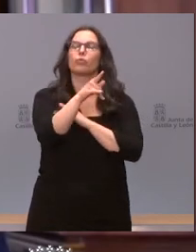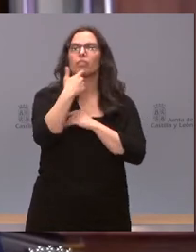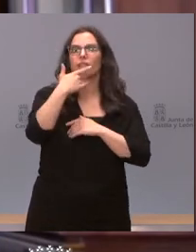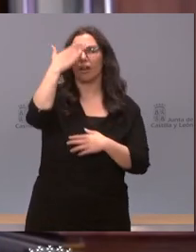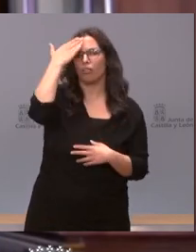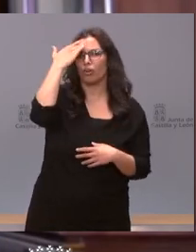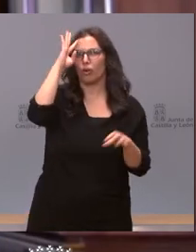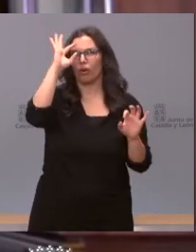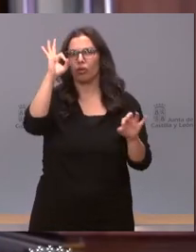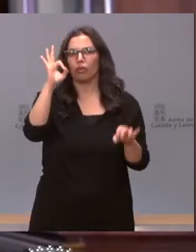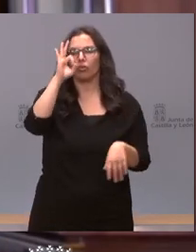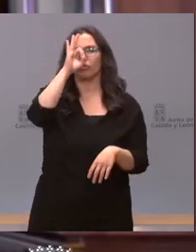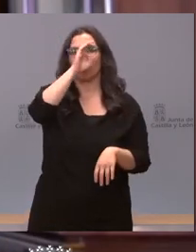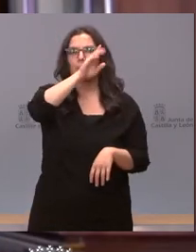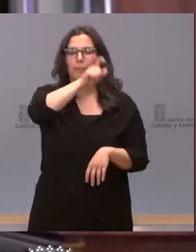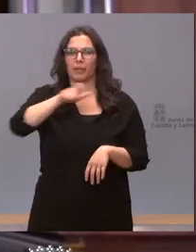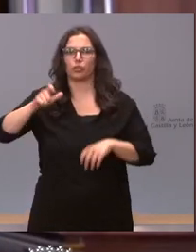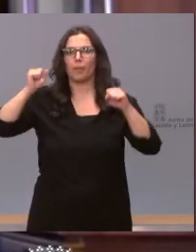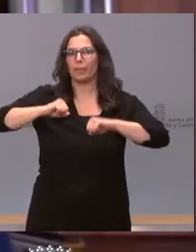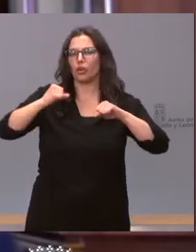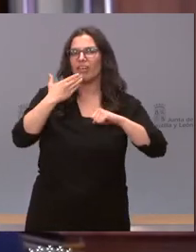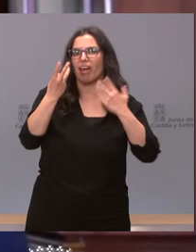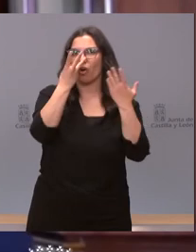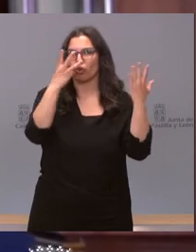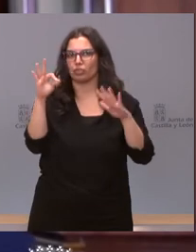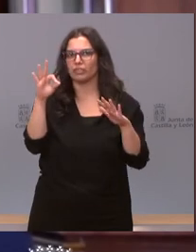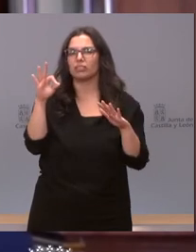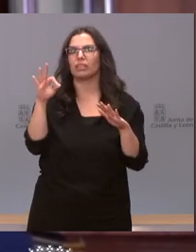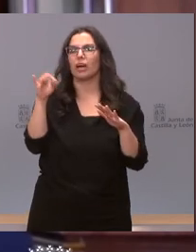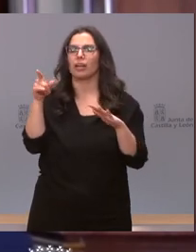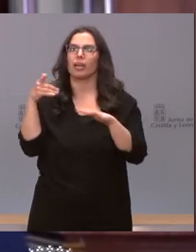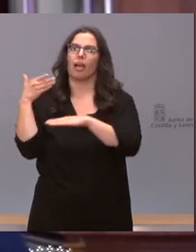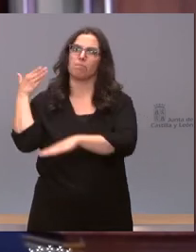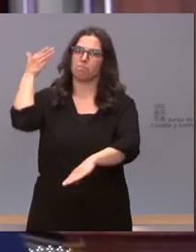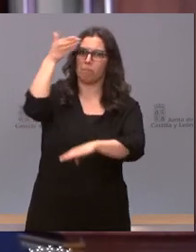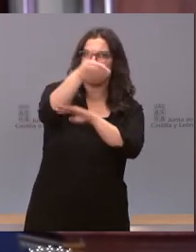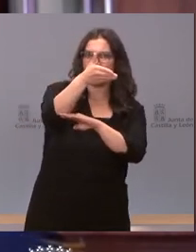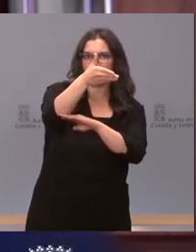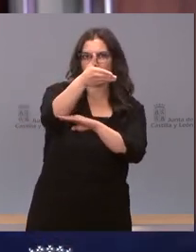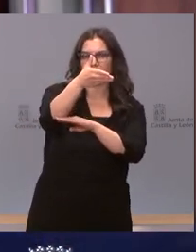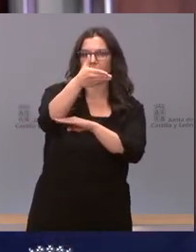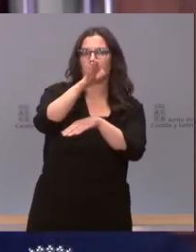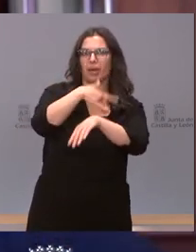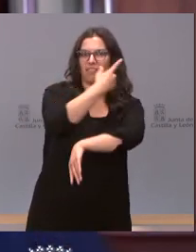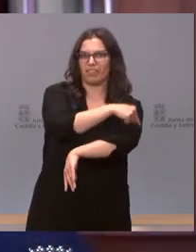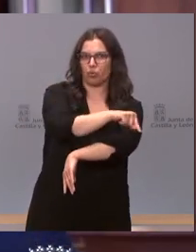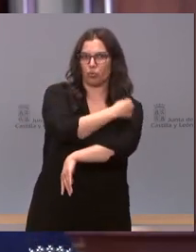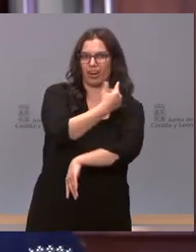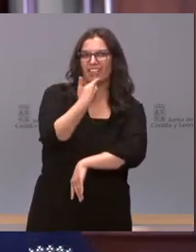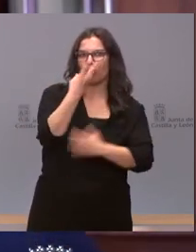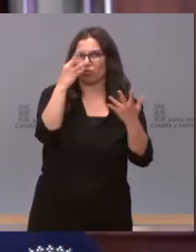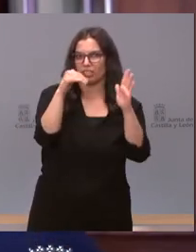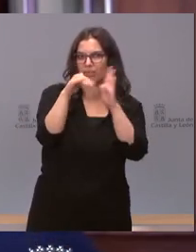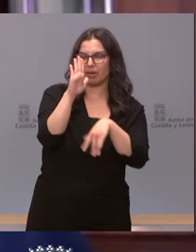razonable que los mayores de 80 años del medio rural acudan al centro que se les indica para vacunarse vi en cuatro